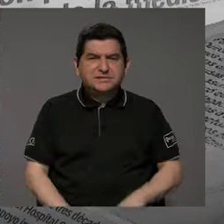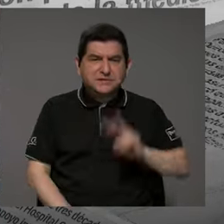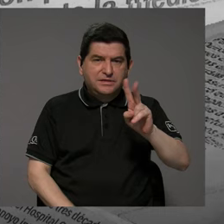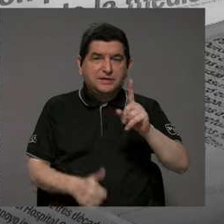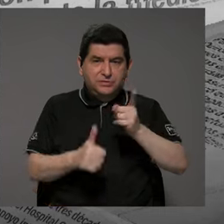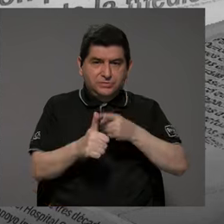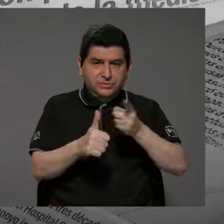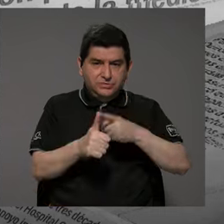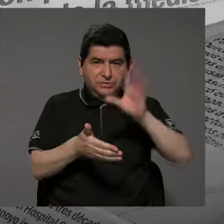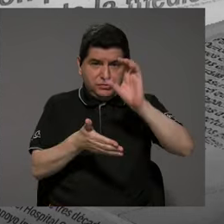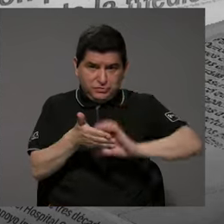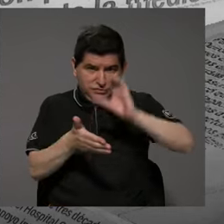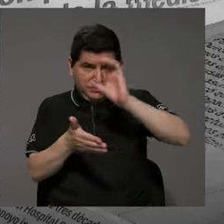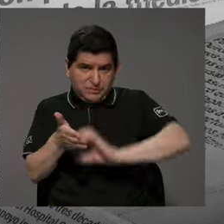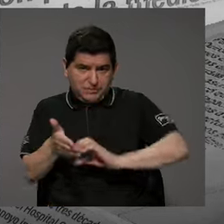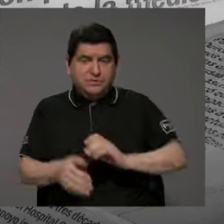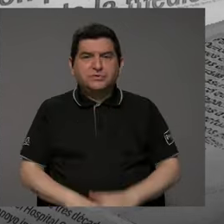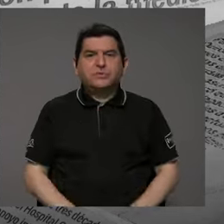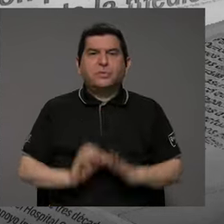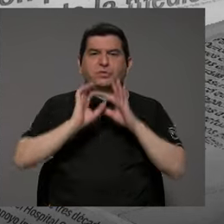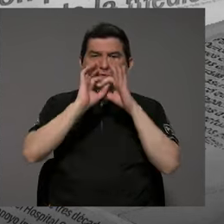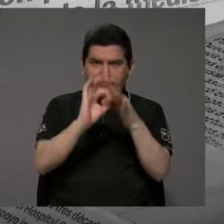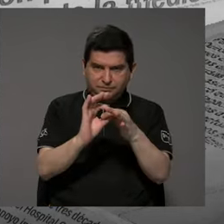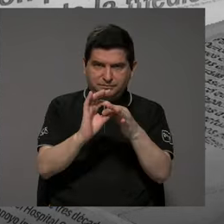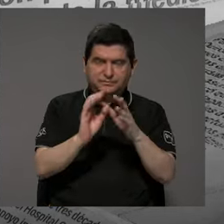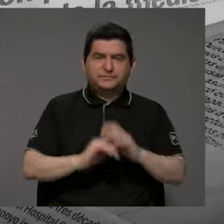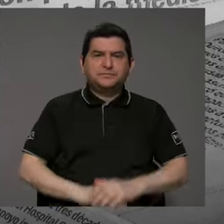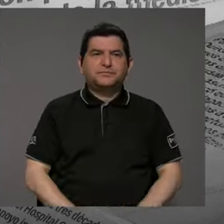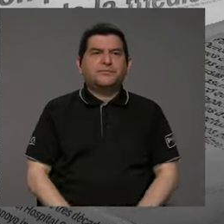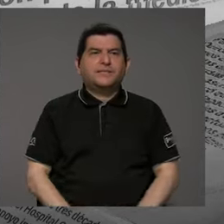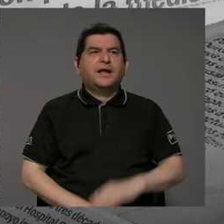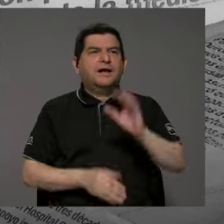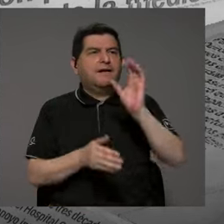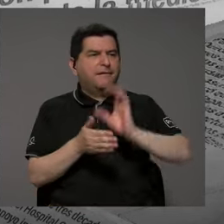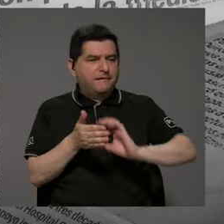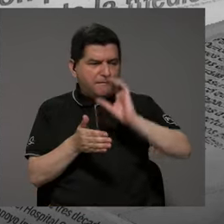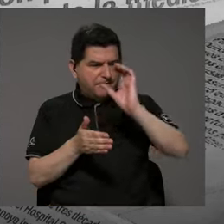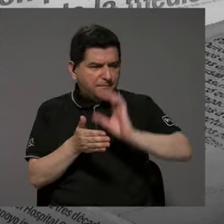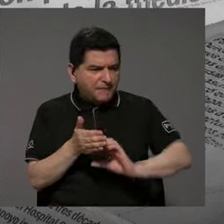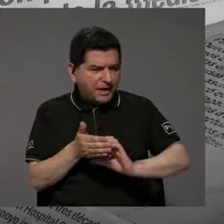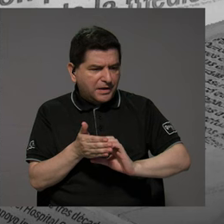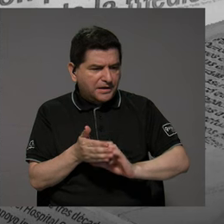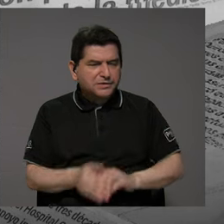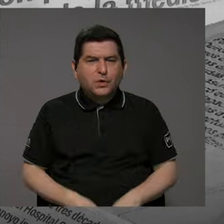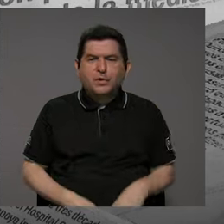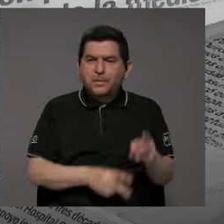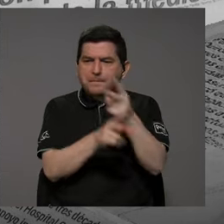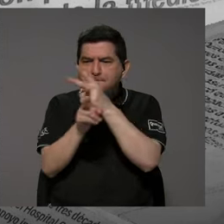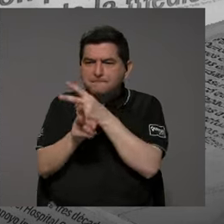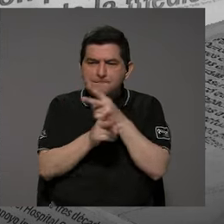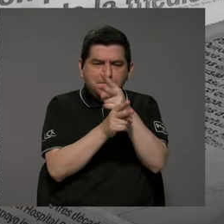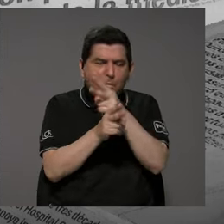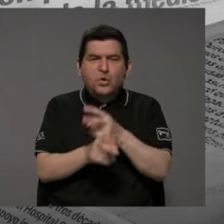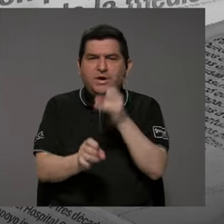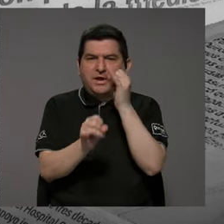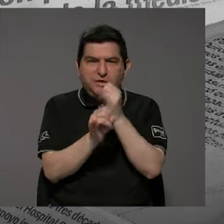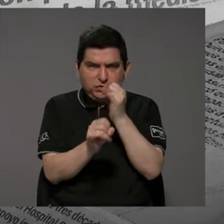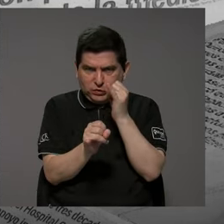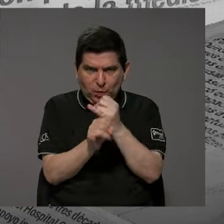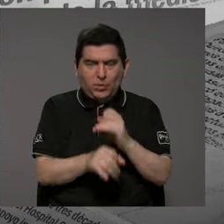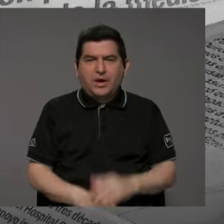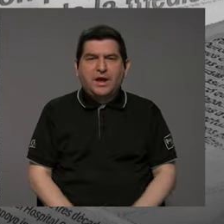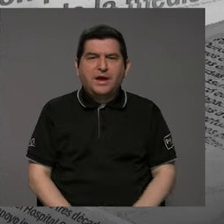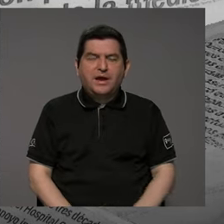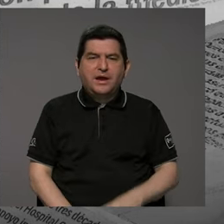primeros capítulos que tienen que ver con estos capítulos son monitoreo de la institucionalidad,